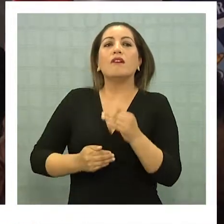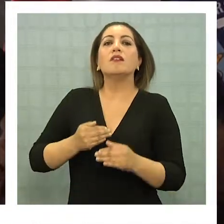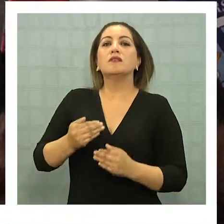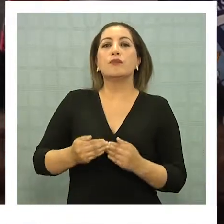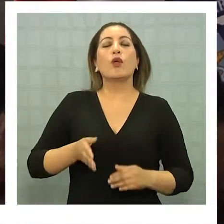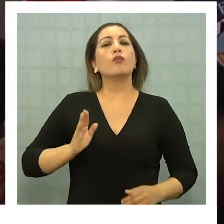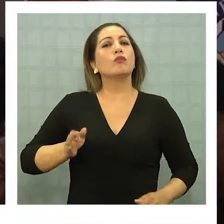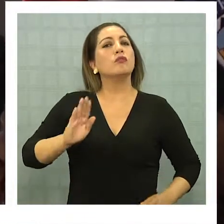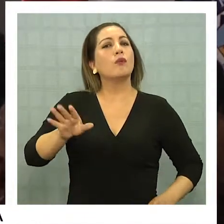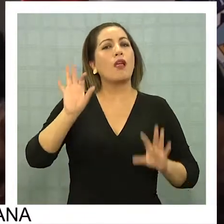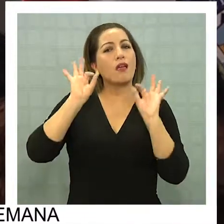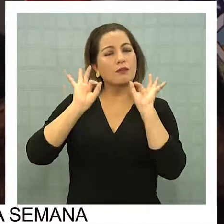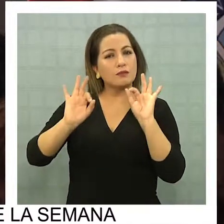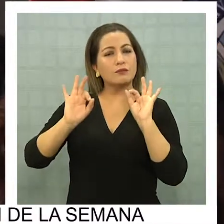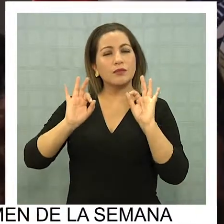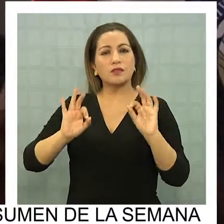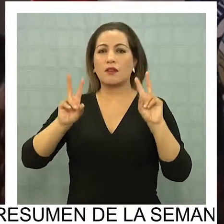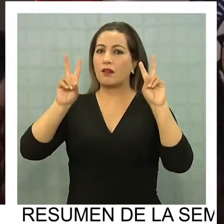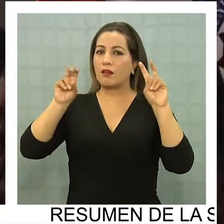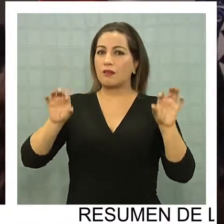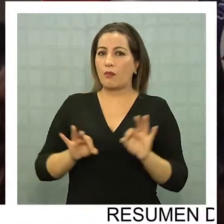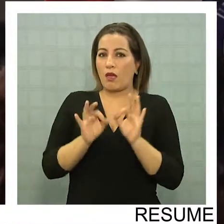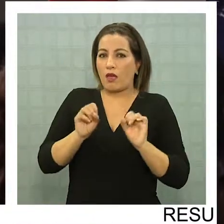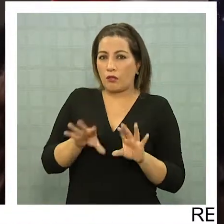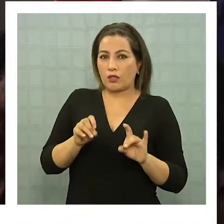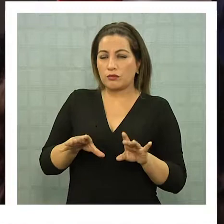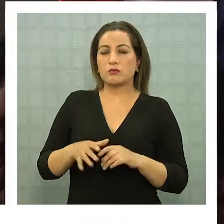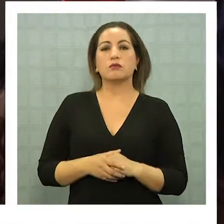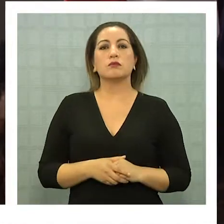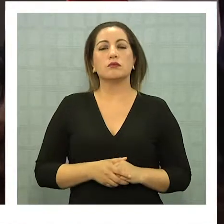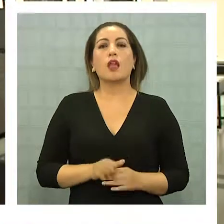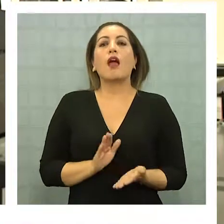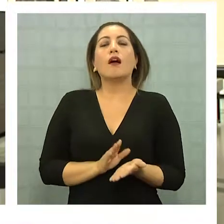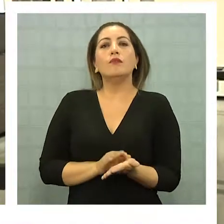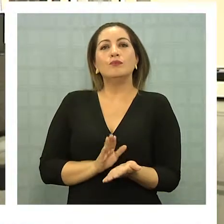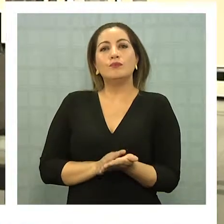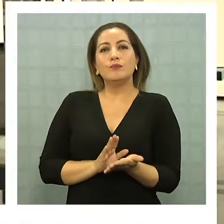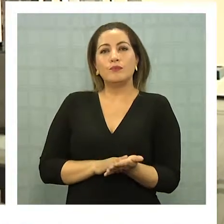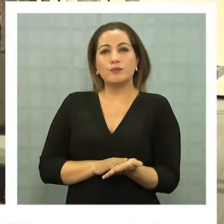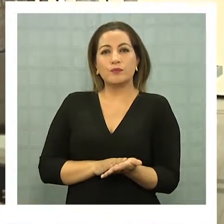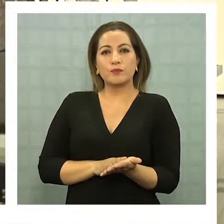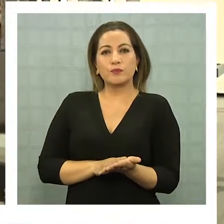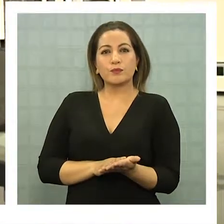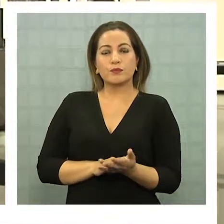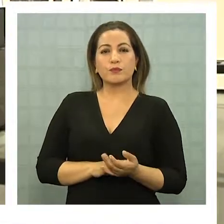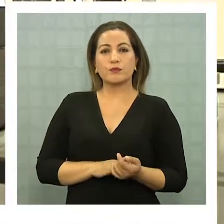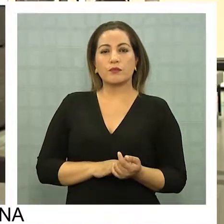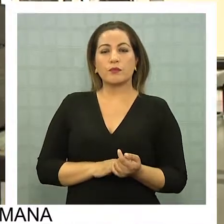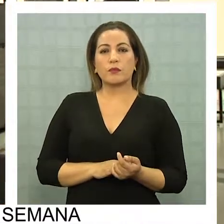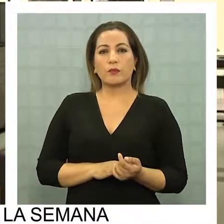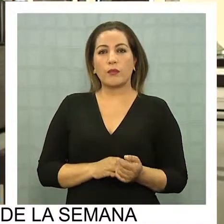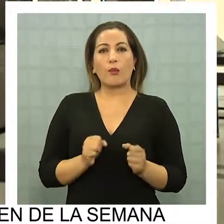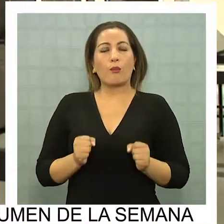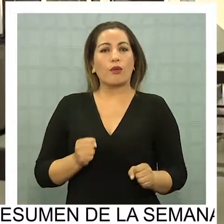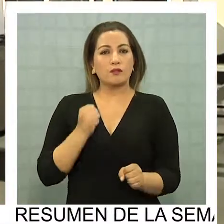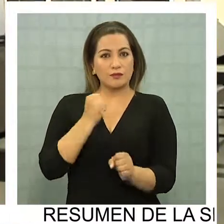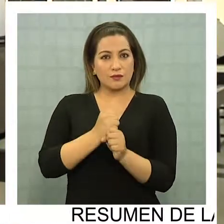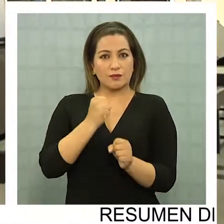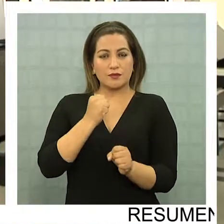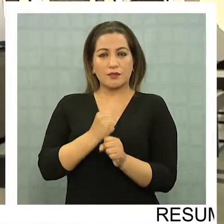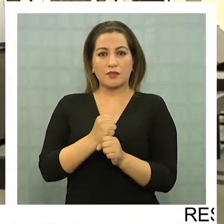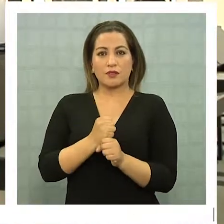continuar especialmente en el ámbito educativo. La propuesta es que se pueda trabajar